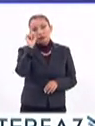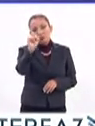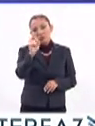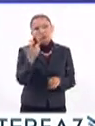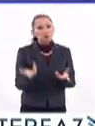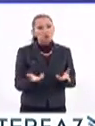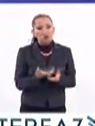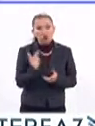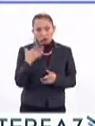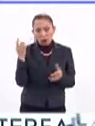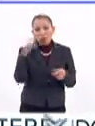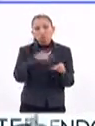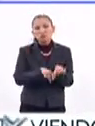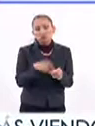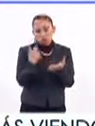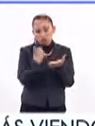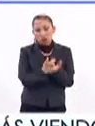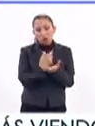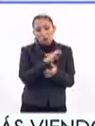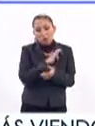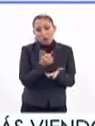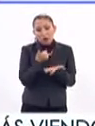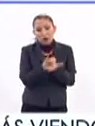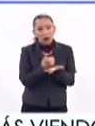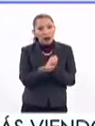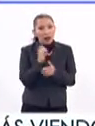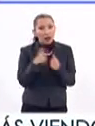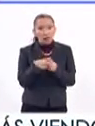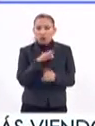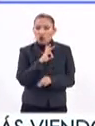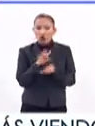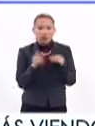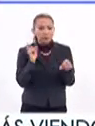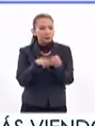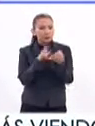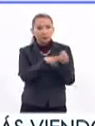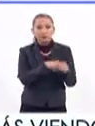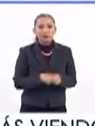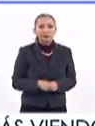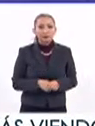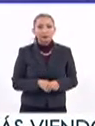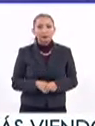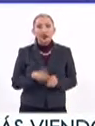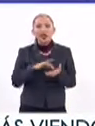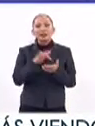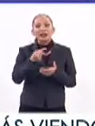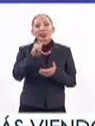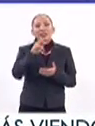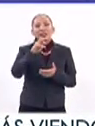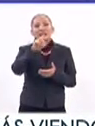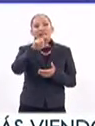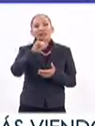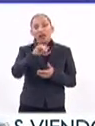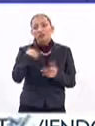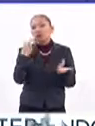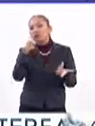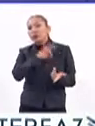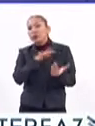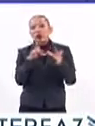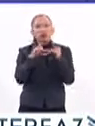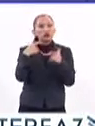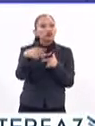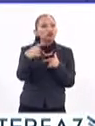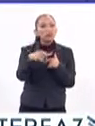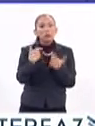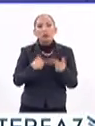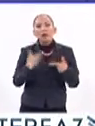y pues me sumo, me sumo en lo que yo pueda aportar. todos hay que sumarlos. Así es, así es. Gracias, Trixia. ¿A dónde podemos seguirte? Y